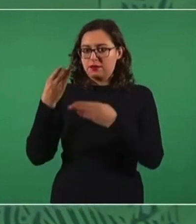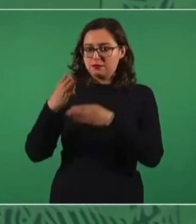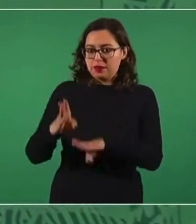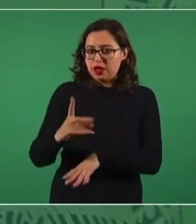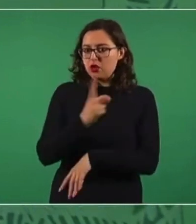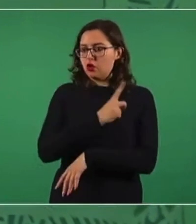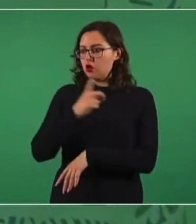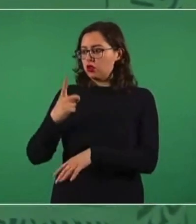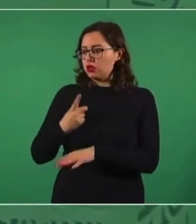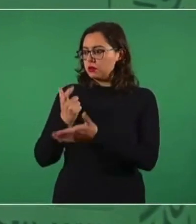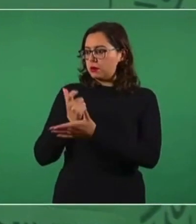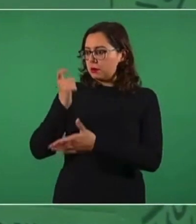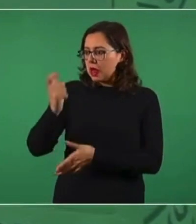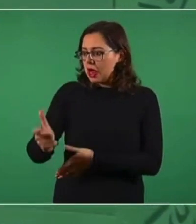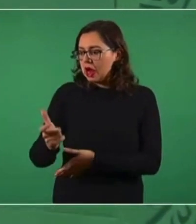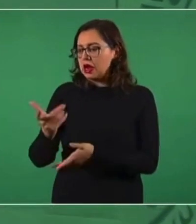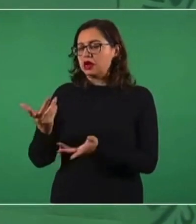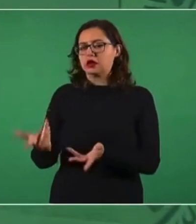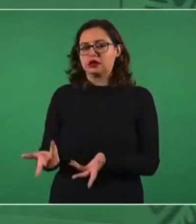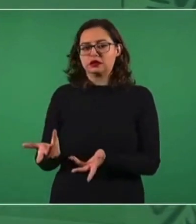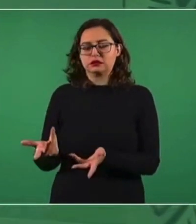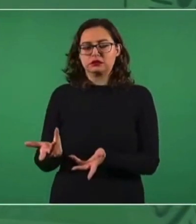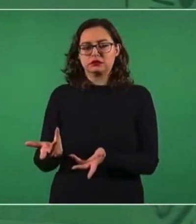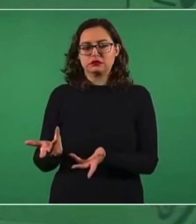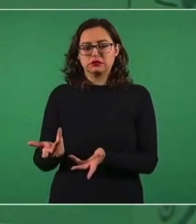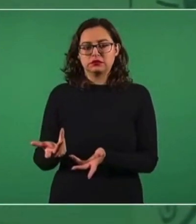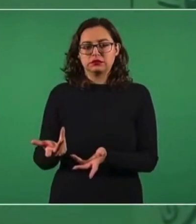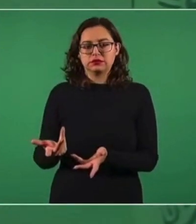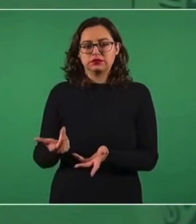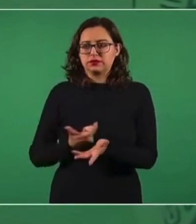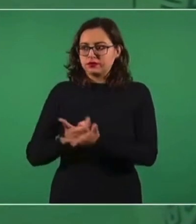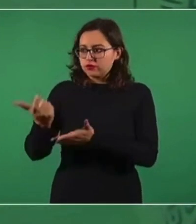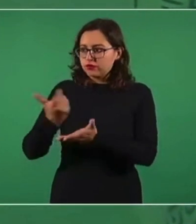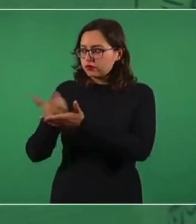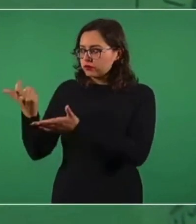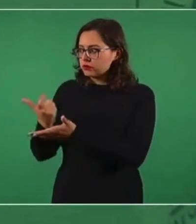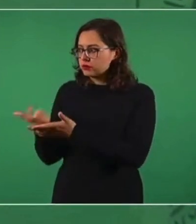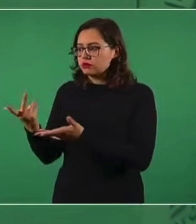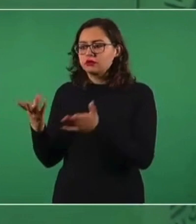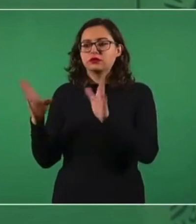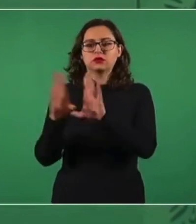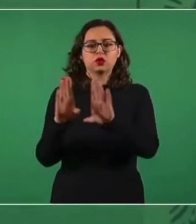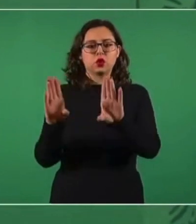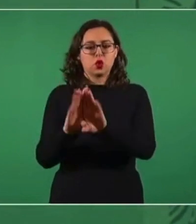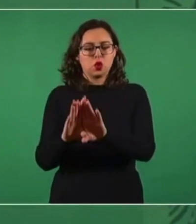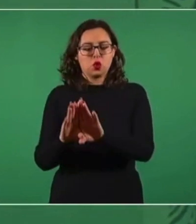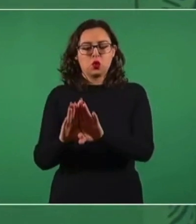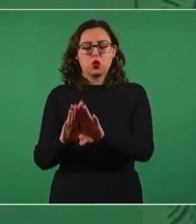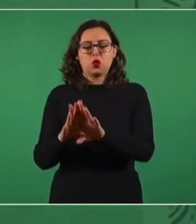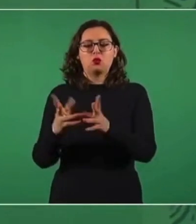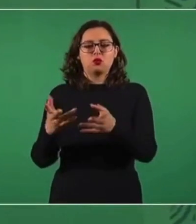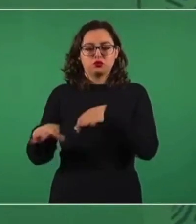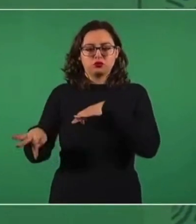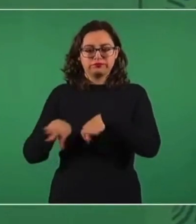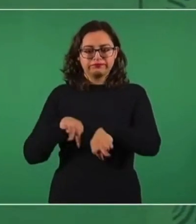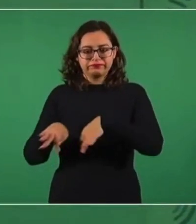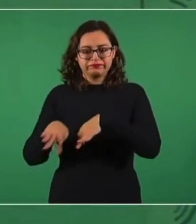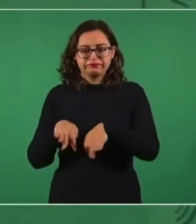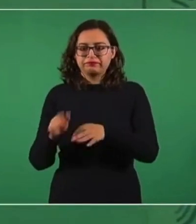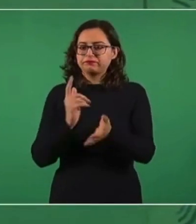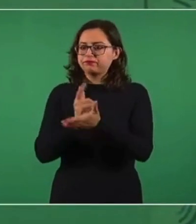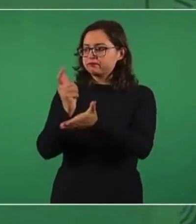proveedores, los sueldos, el pago a los trabajadores,